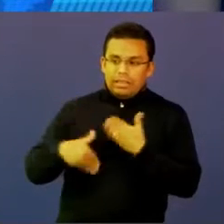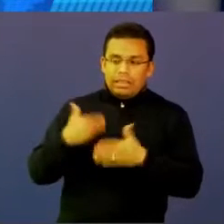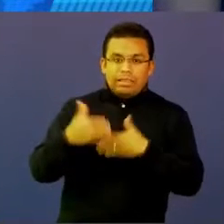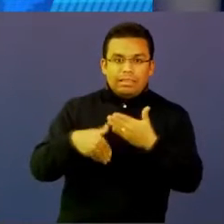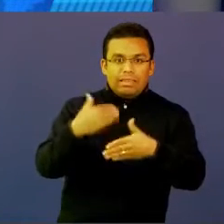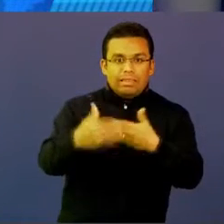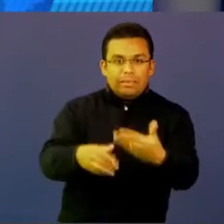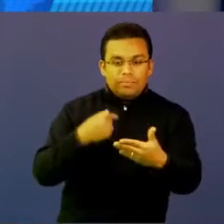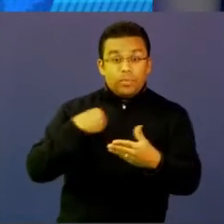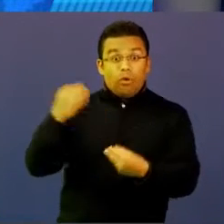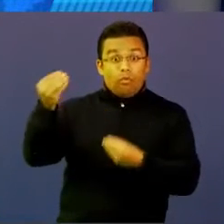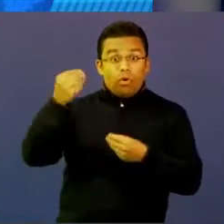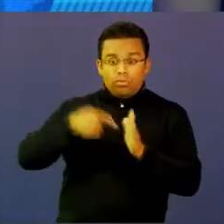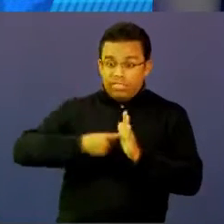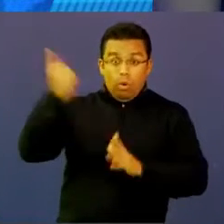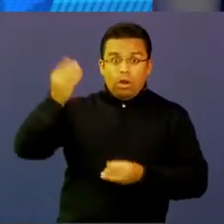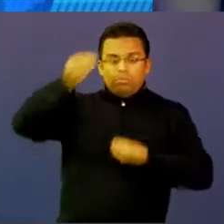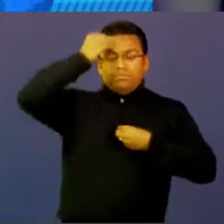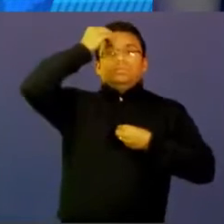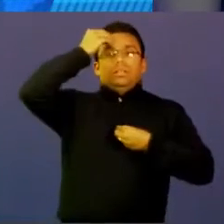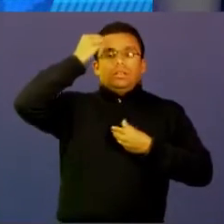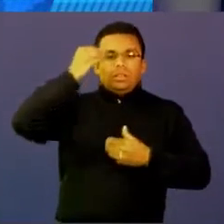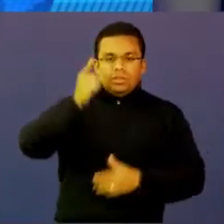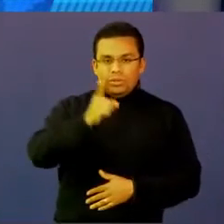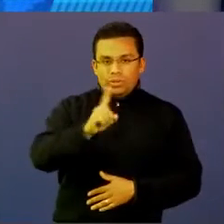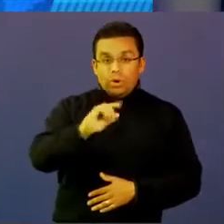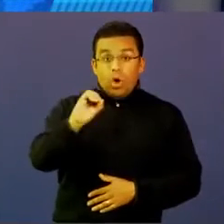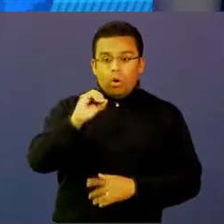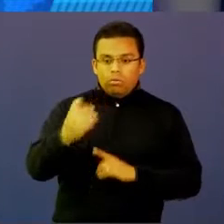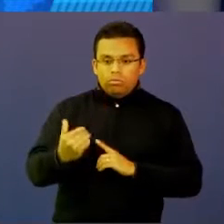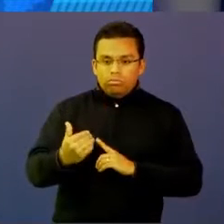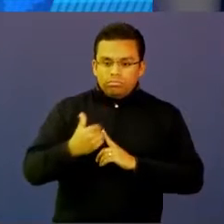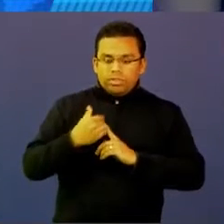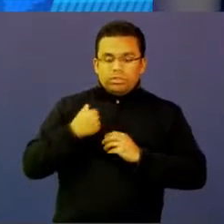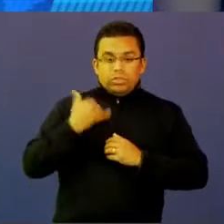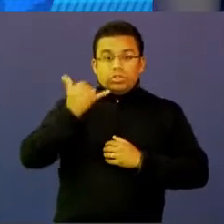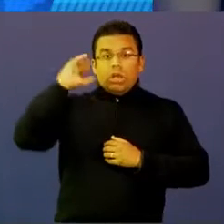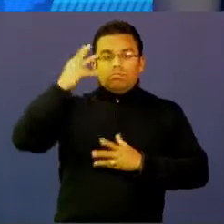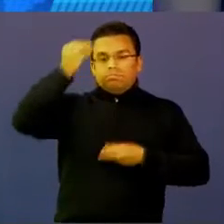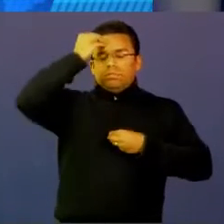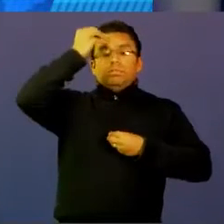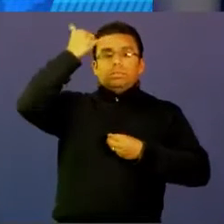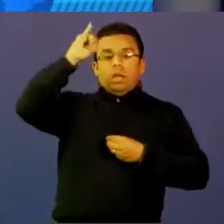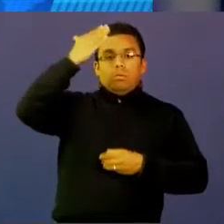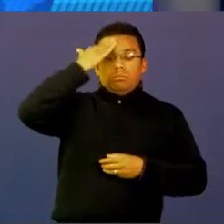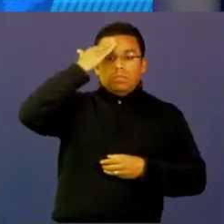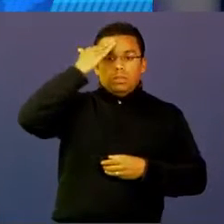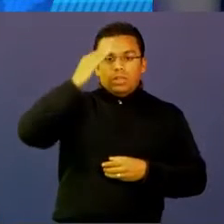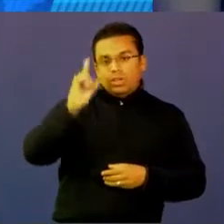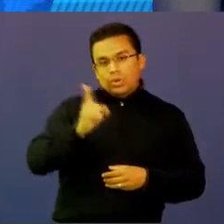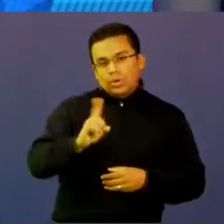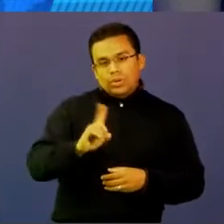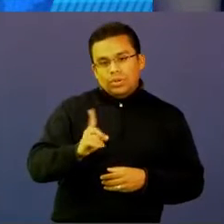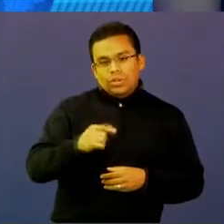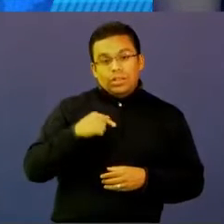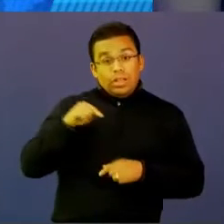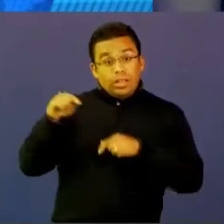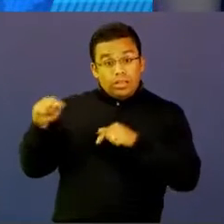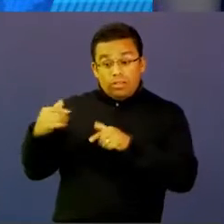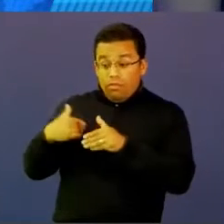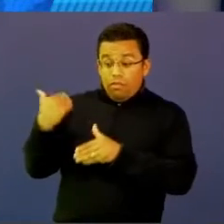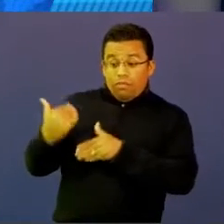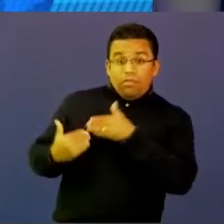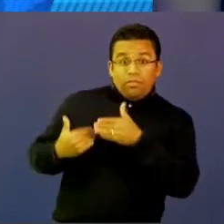la formación no es inmediata, no es directa, o sea, uno no puede ver el impacto. La formación se ve en un impacto